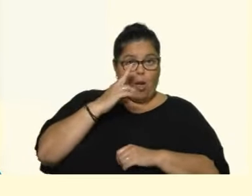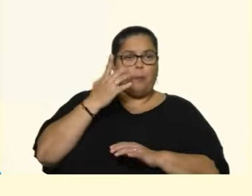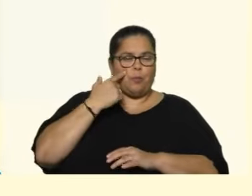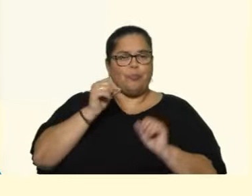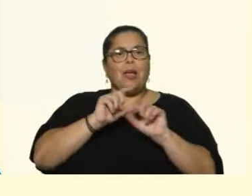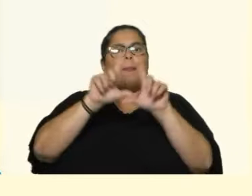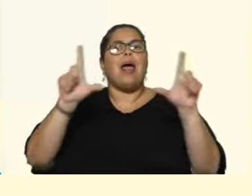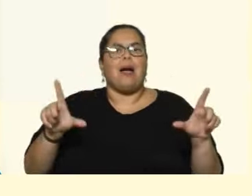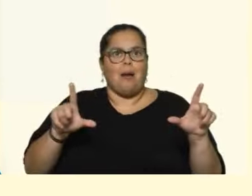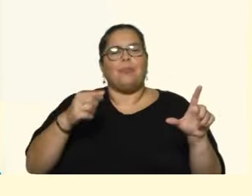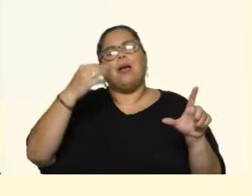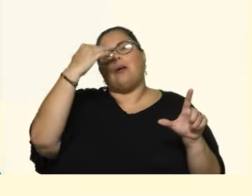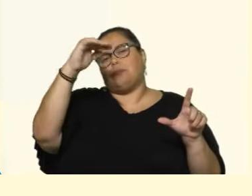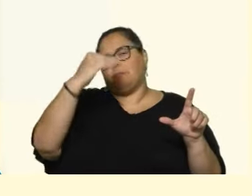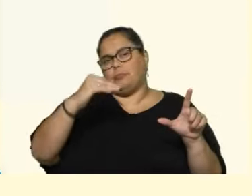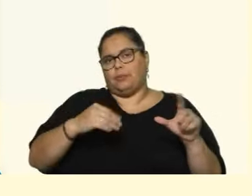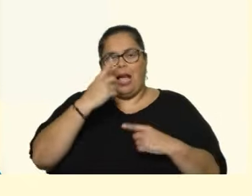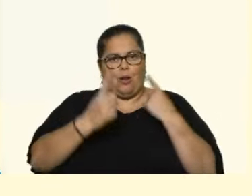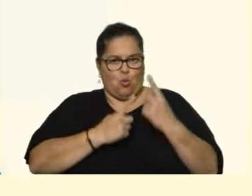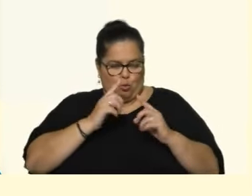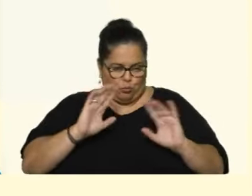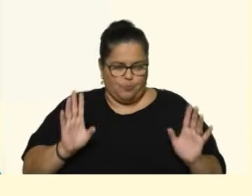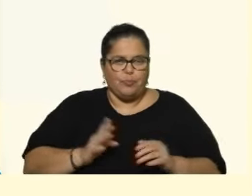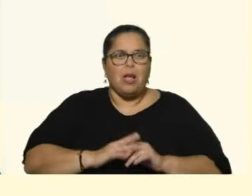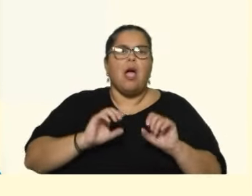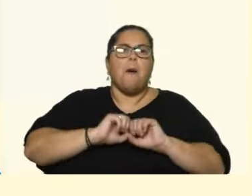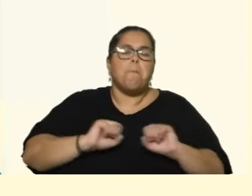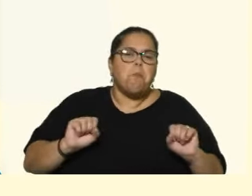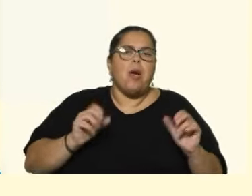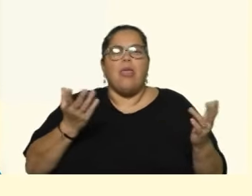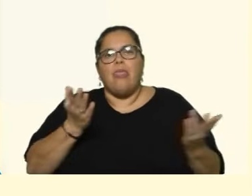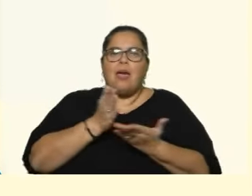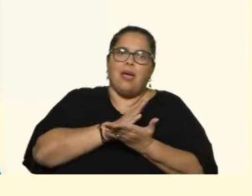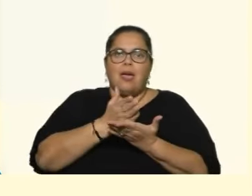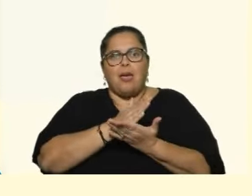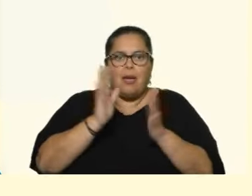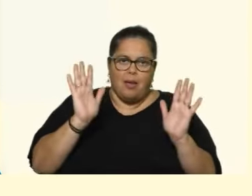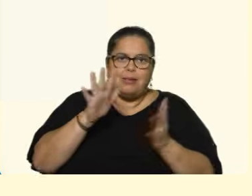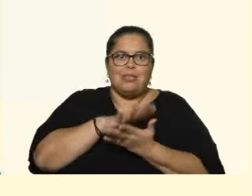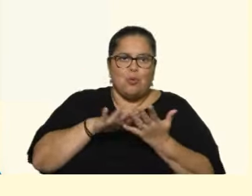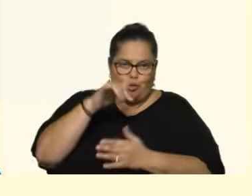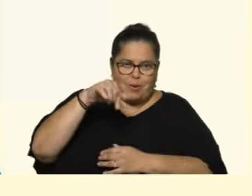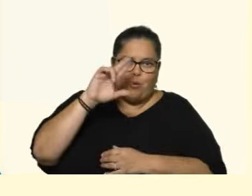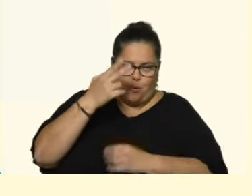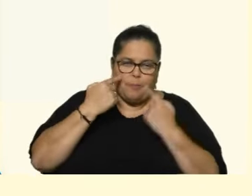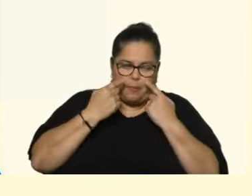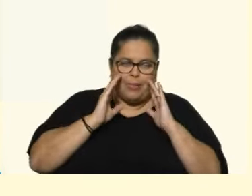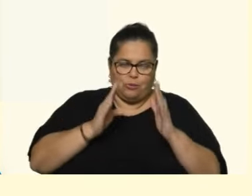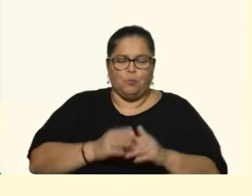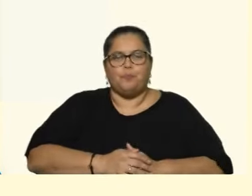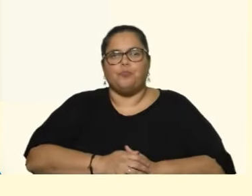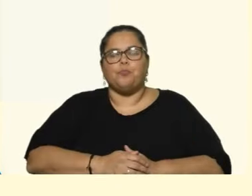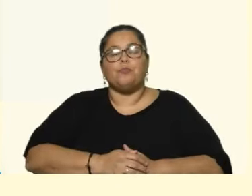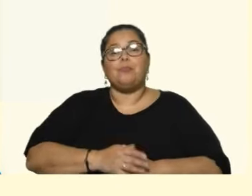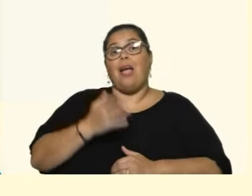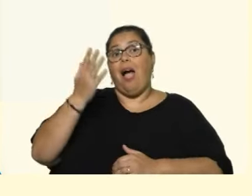Y puede ser ambivalente en alguno de estos puntos la situación para Uruguay. Préstenle atención. Recordemos, lo